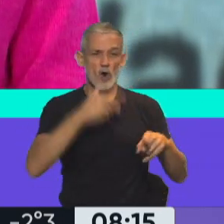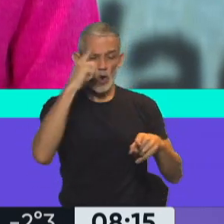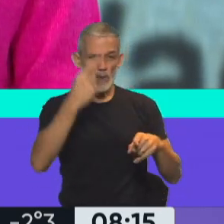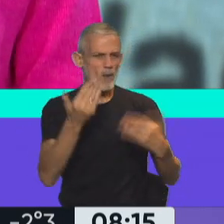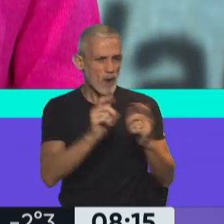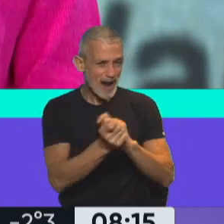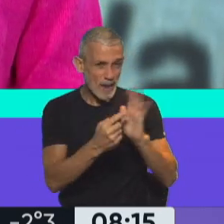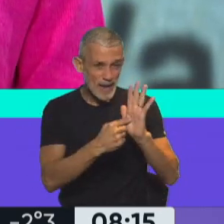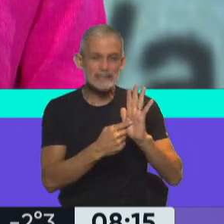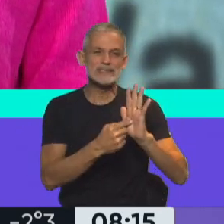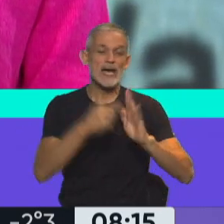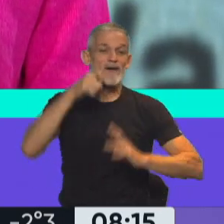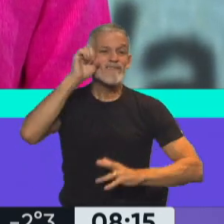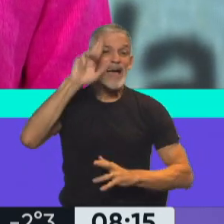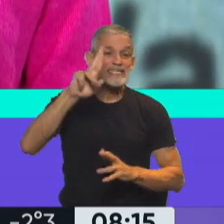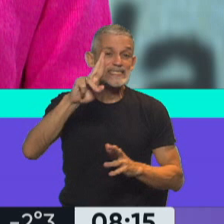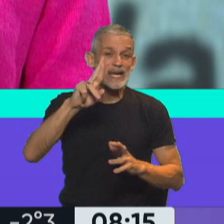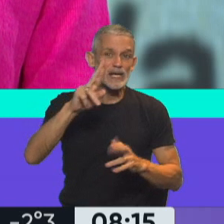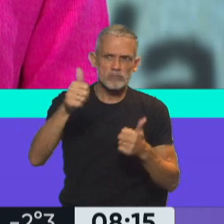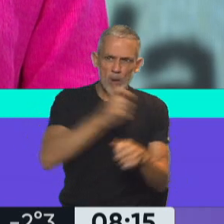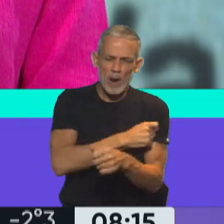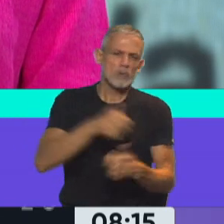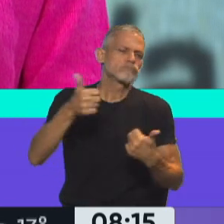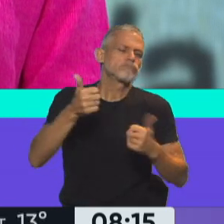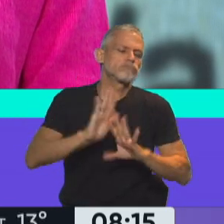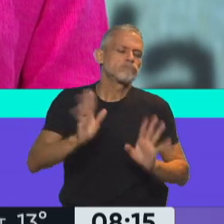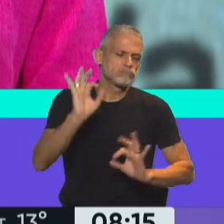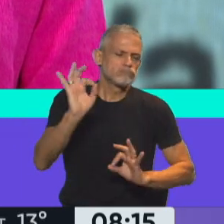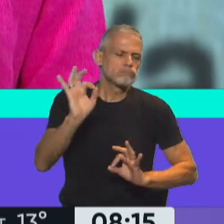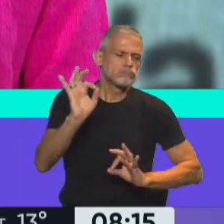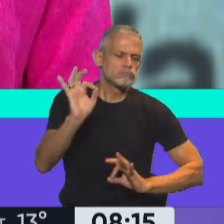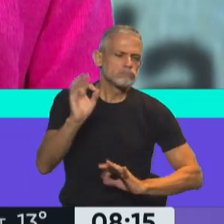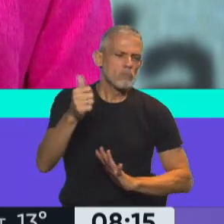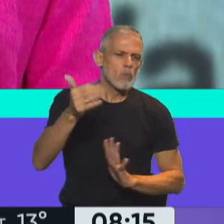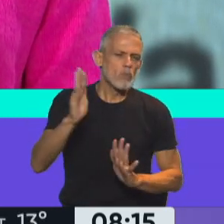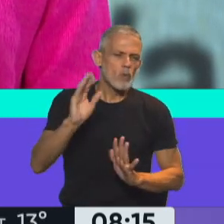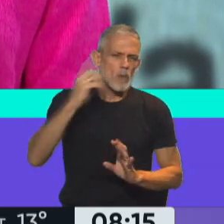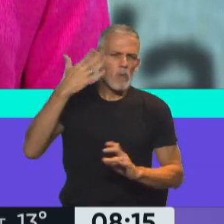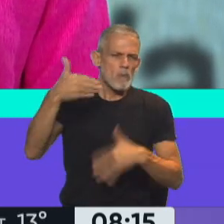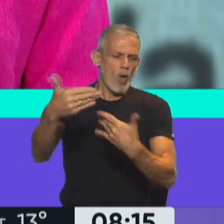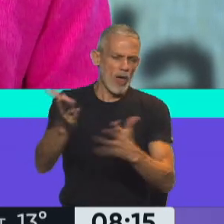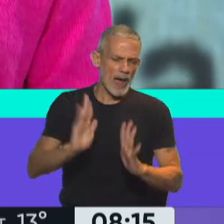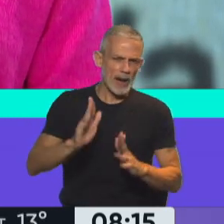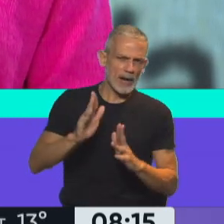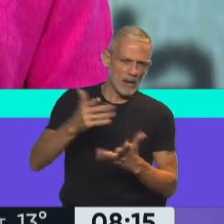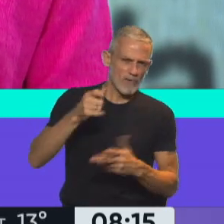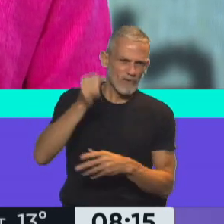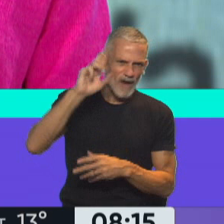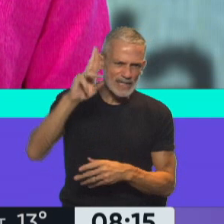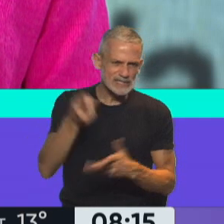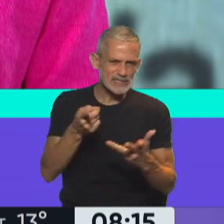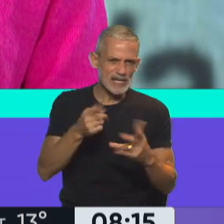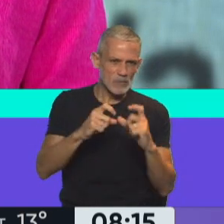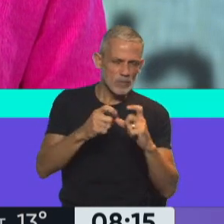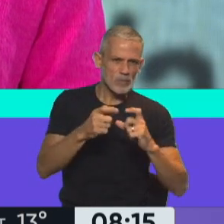Bueno, la verdad es que Pfizer tiene una muy buena vacuna, tiene una vacuna, digamos, muy moderna, a pesar de que el